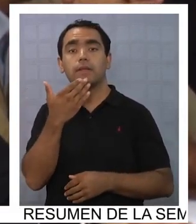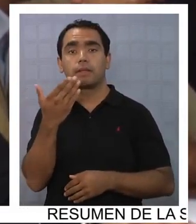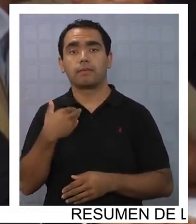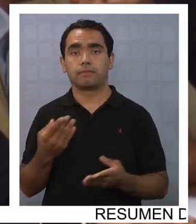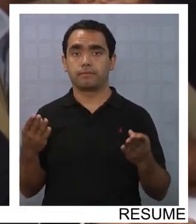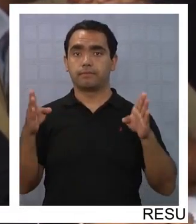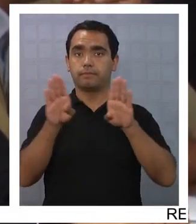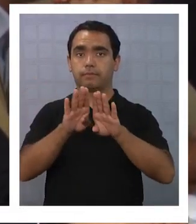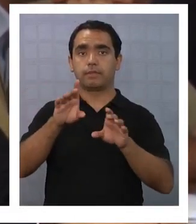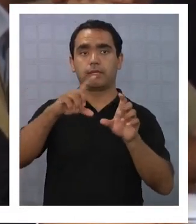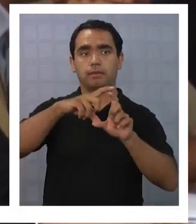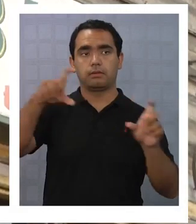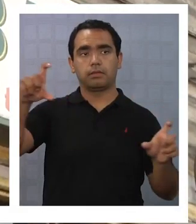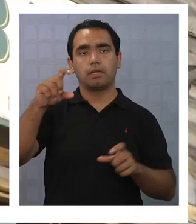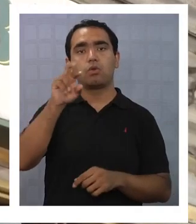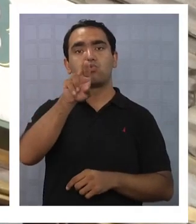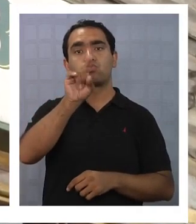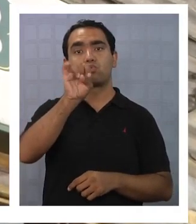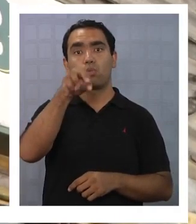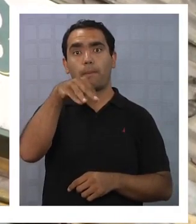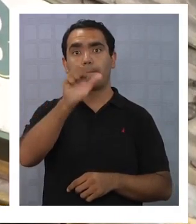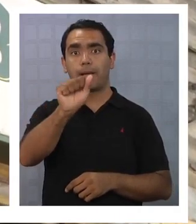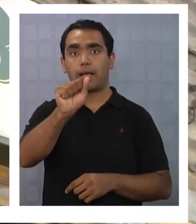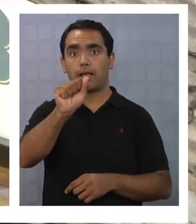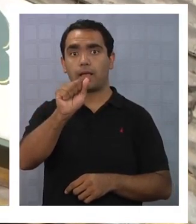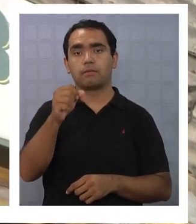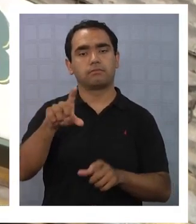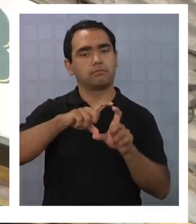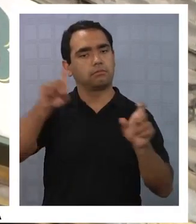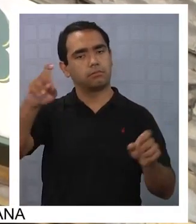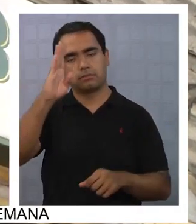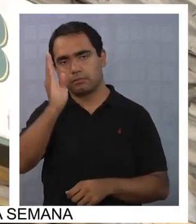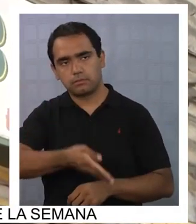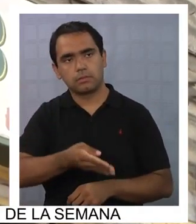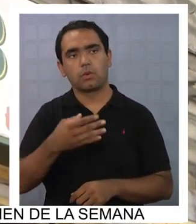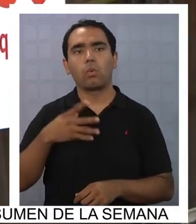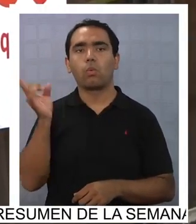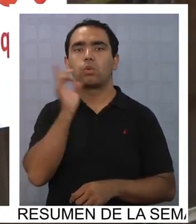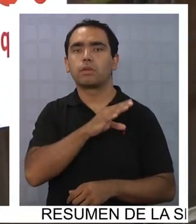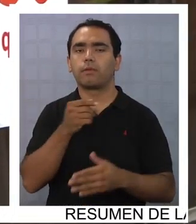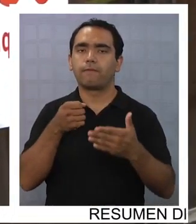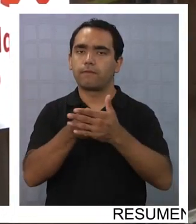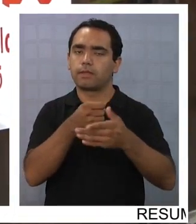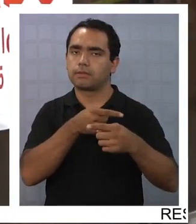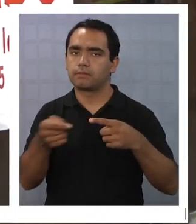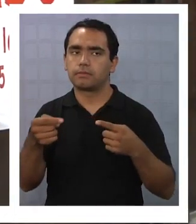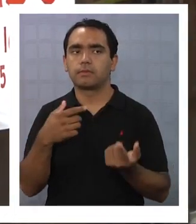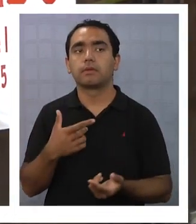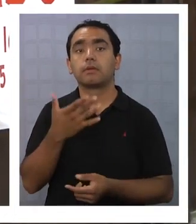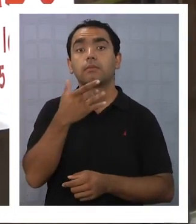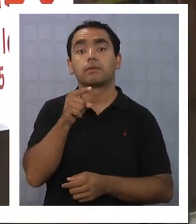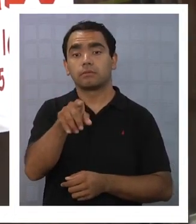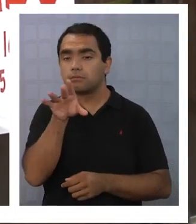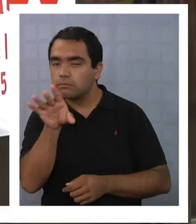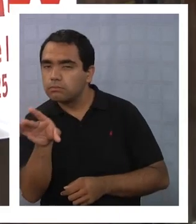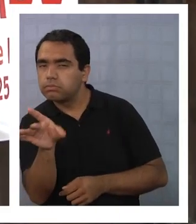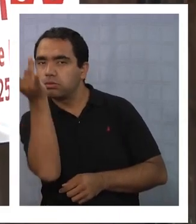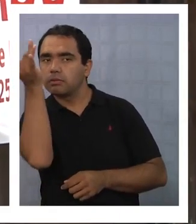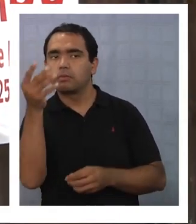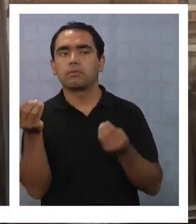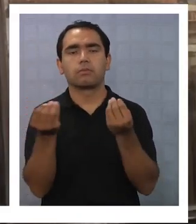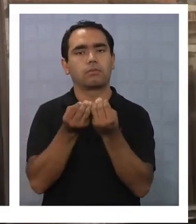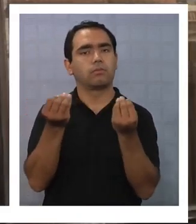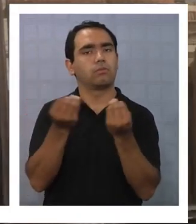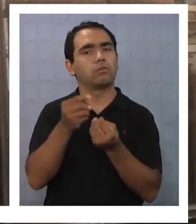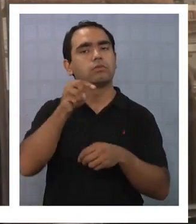local nocturno Salsoteca La Rumba, que fue cesado en sus funciones el último fin de semana, tras registrarse en el lugar